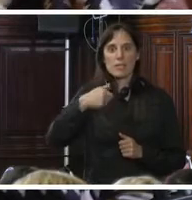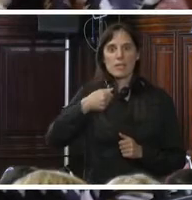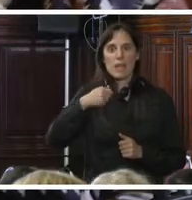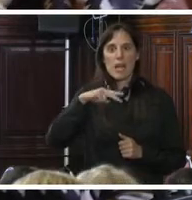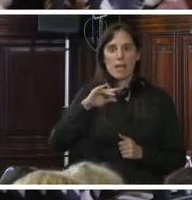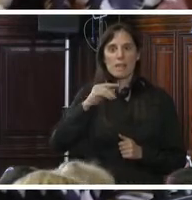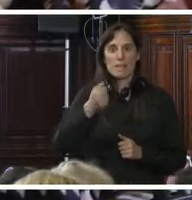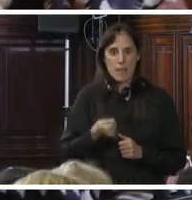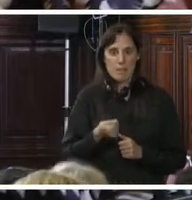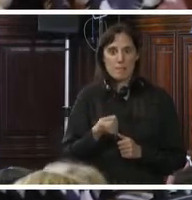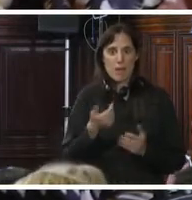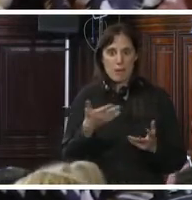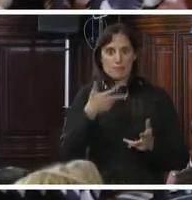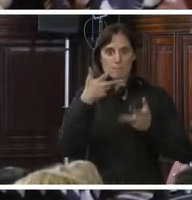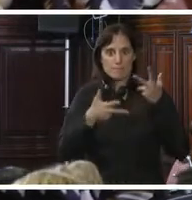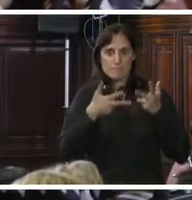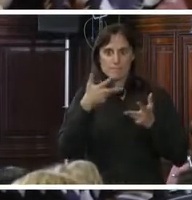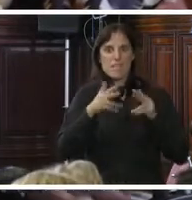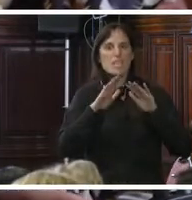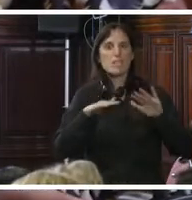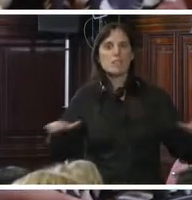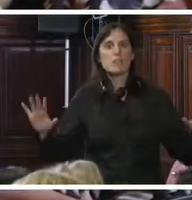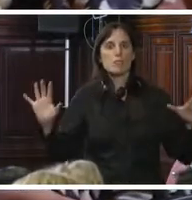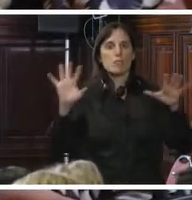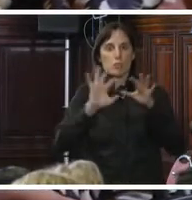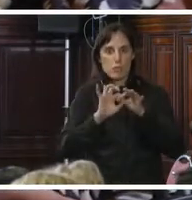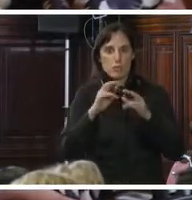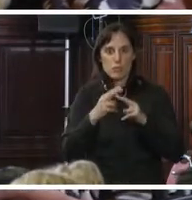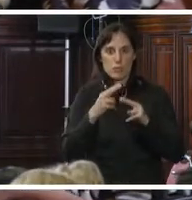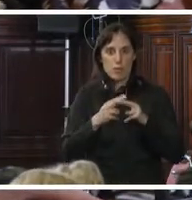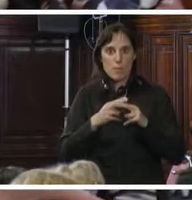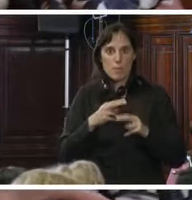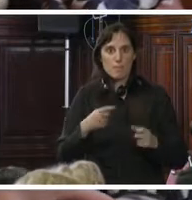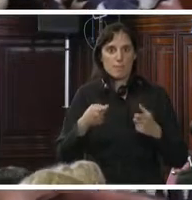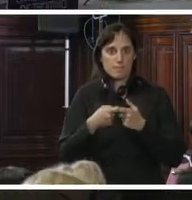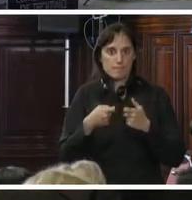desarrolle la especial situación de los niños y niñas frente a la trata de personas.